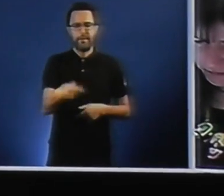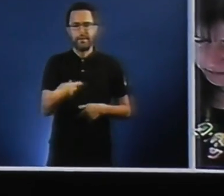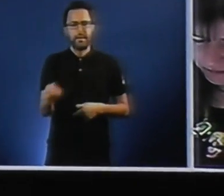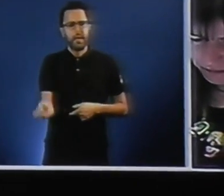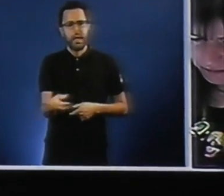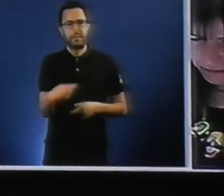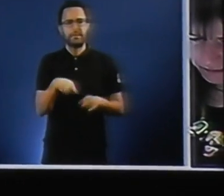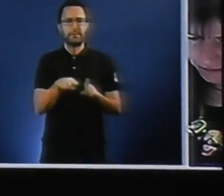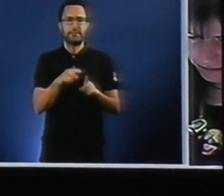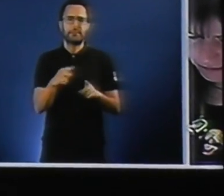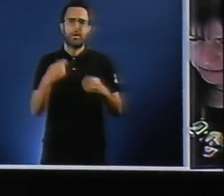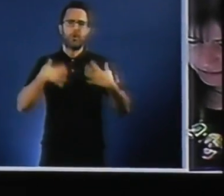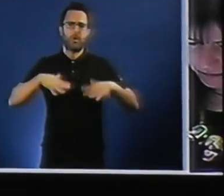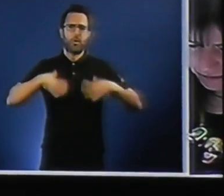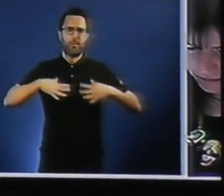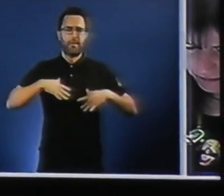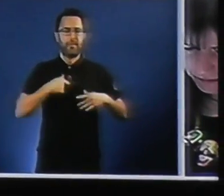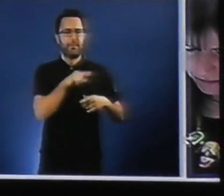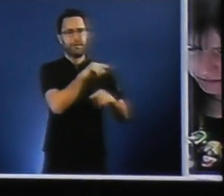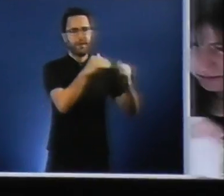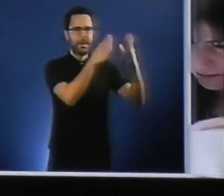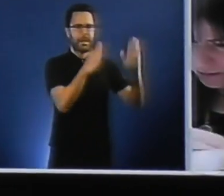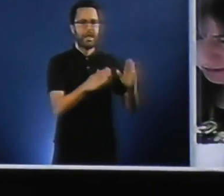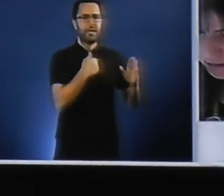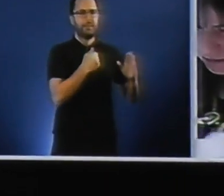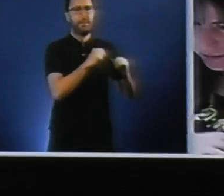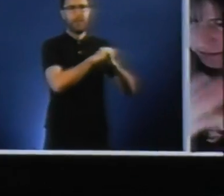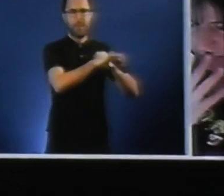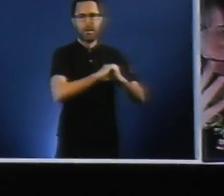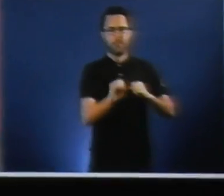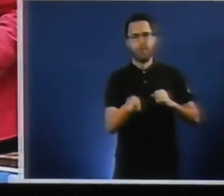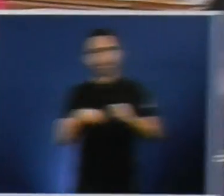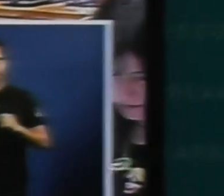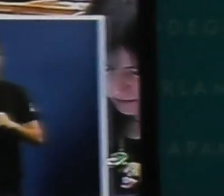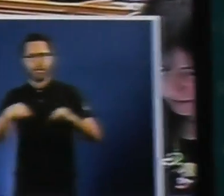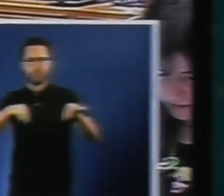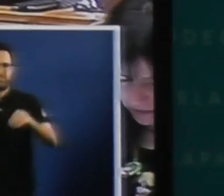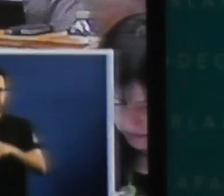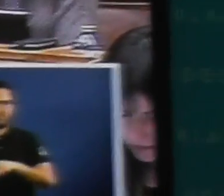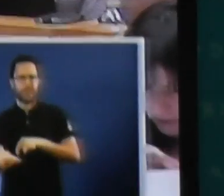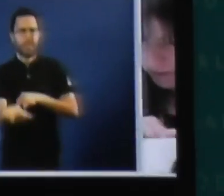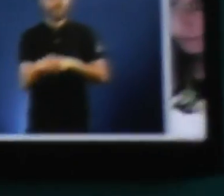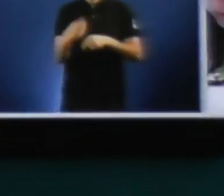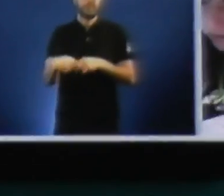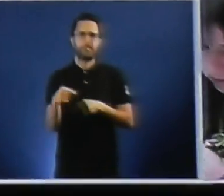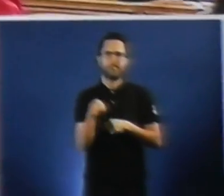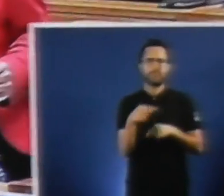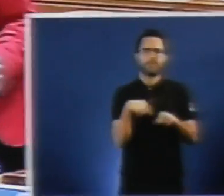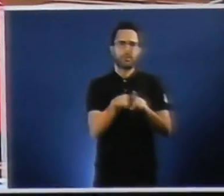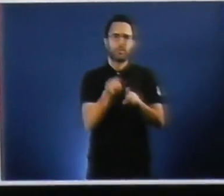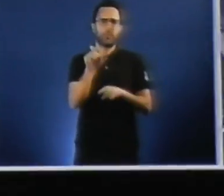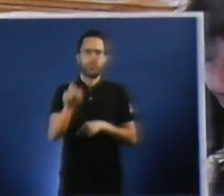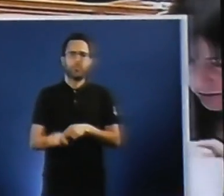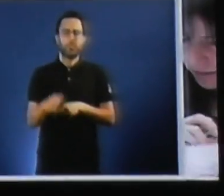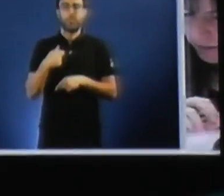roupa da casa do mar non sabemos por que segunera a legislación vixente senhora presidente, vostede de profesional un profesional da